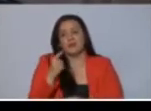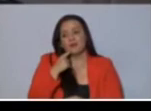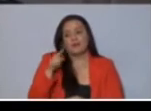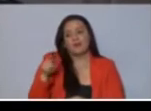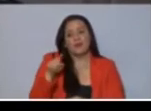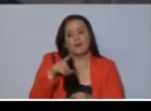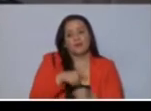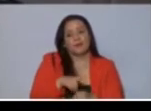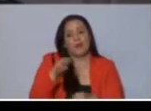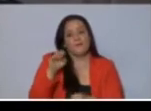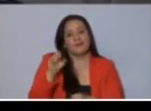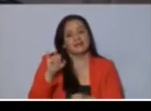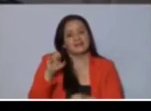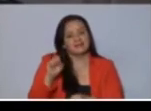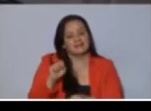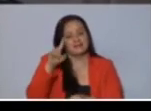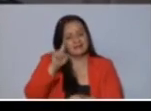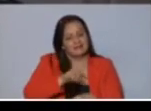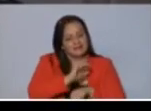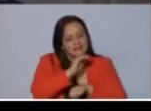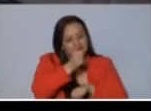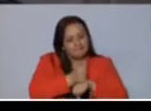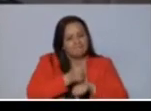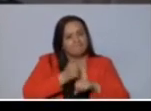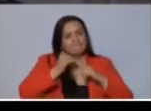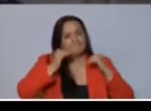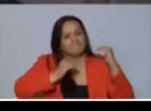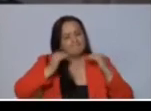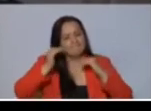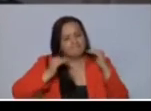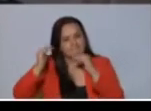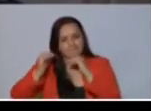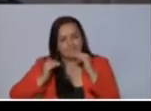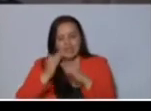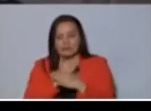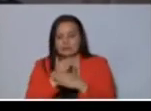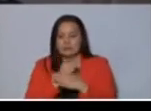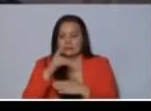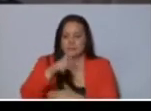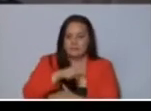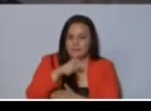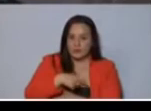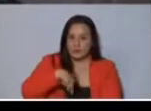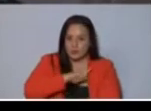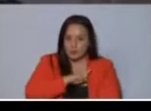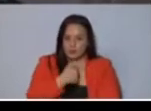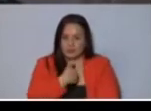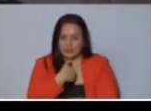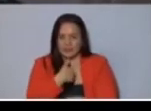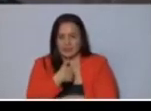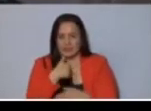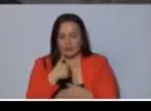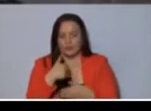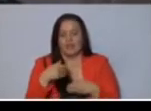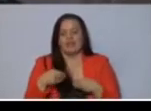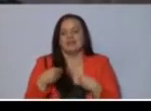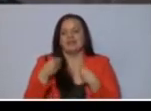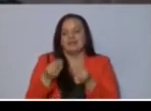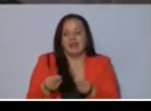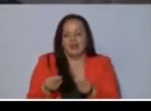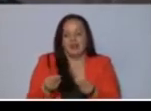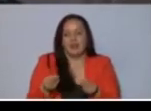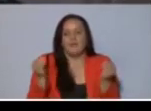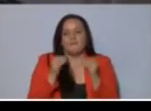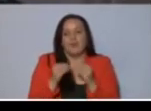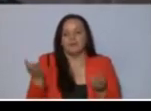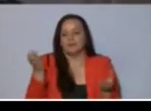equilibrio entre la necesidad que tenemos de dotarle de fondos al Estado para que le haga frente a